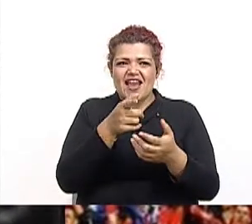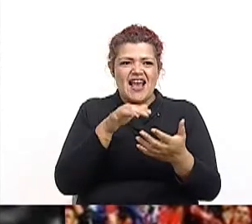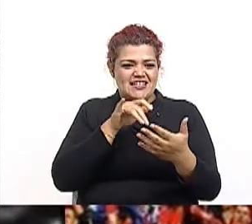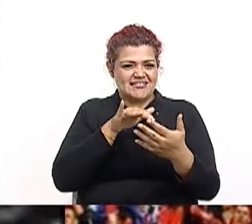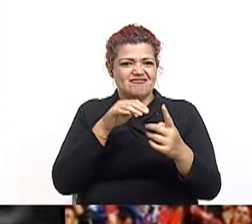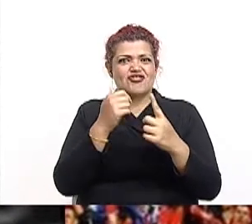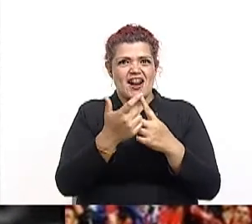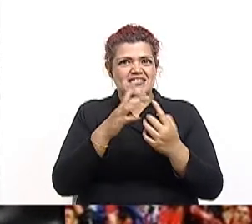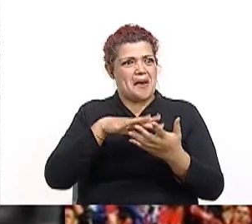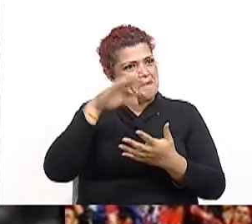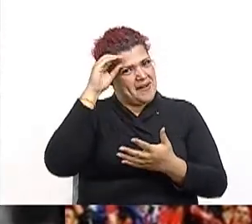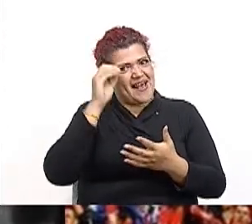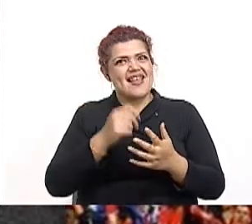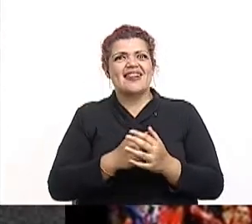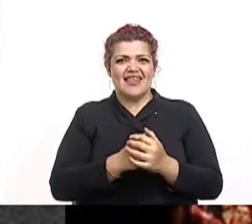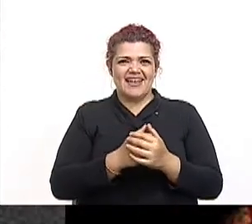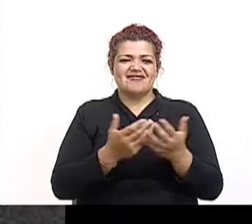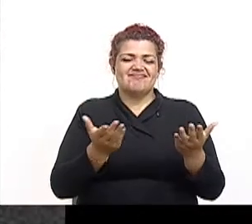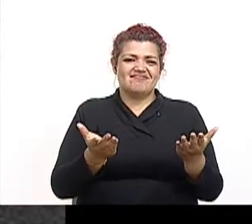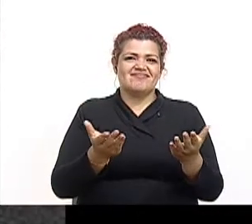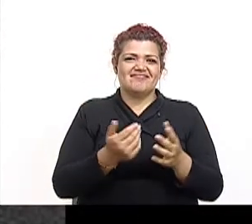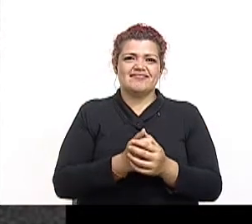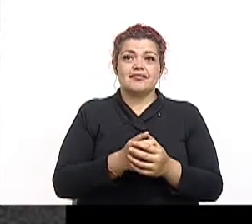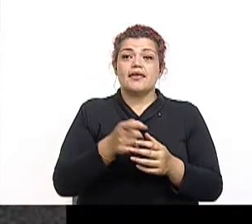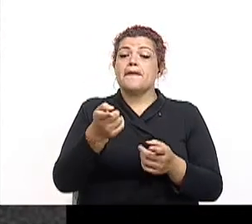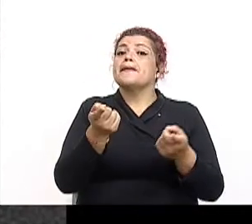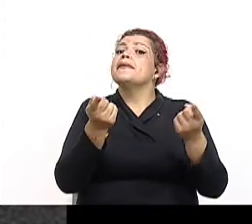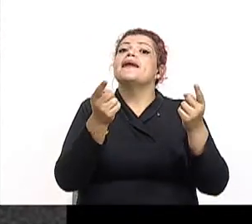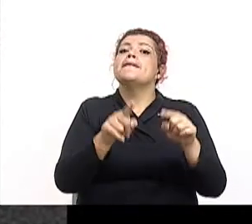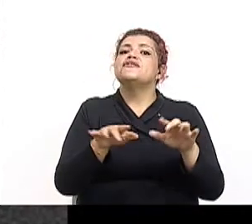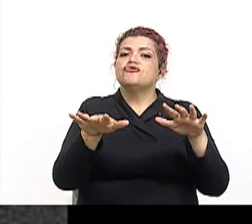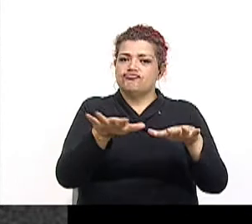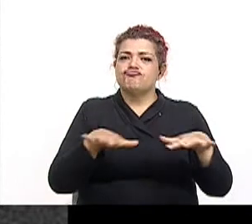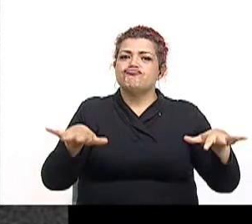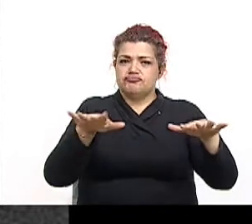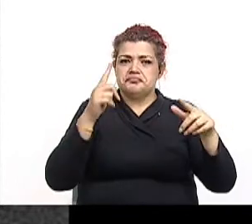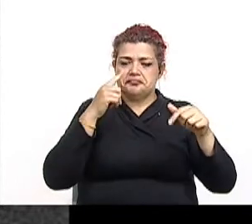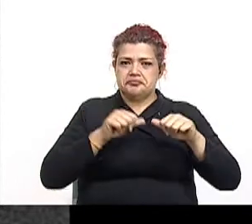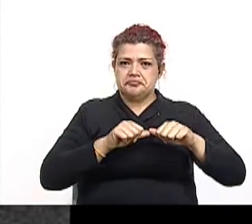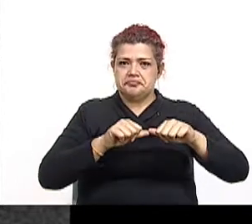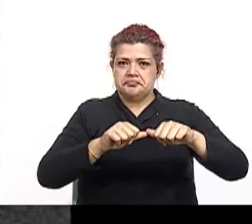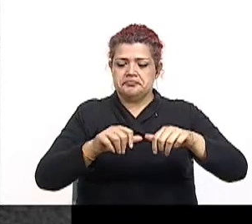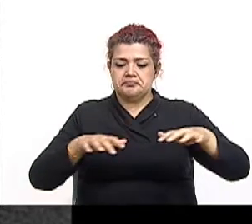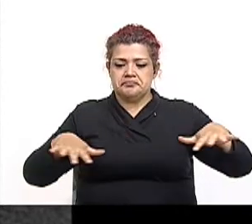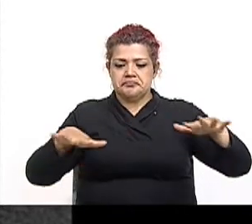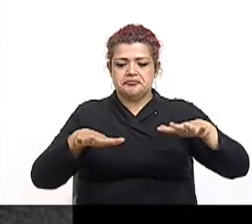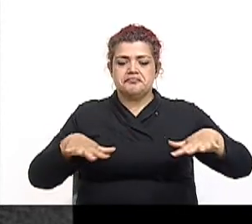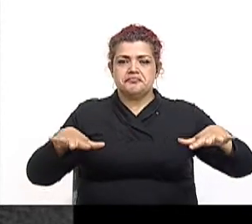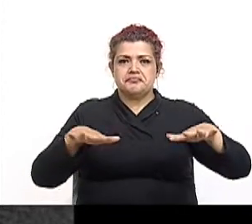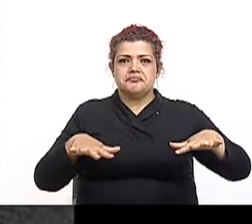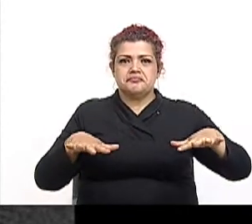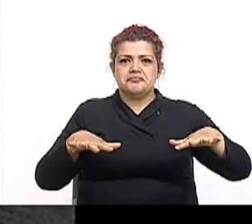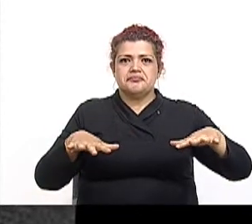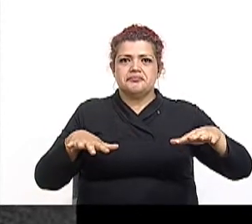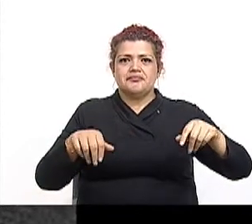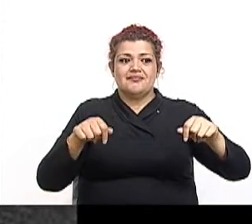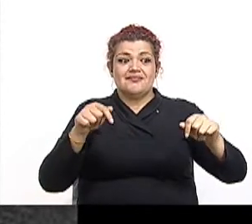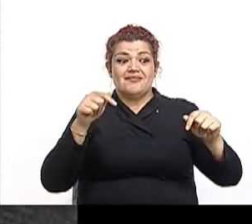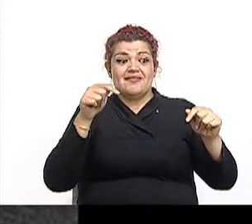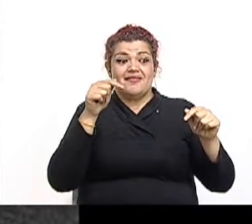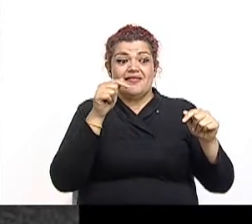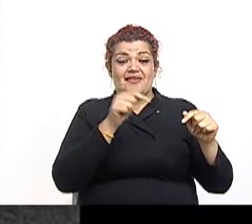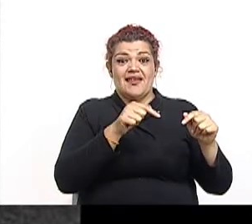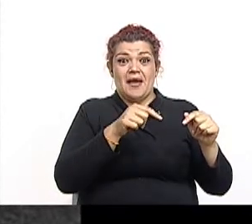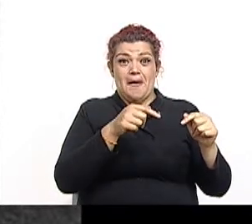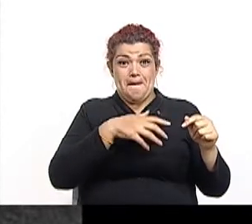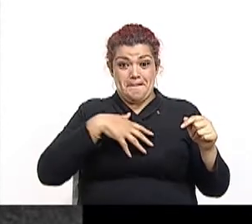Estudios Sociales. Hasta la comodidad de tu hogar. Aprendo en Casa, porque aprender nunca fue más fácil. A propósito